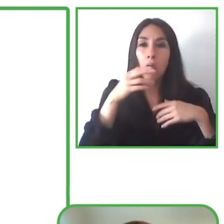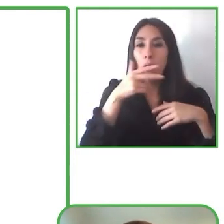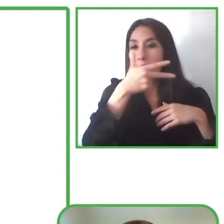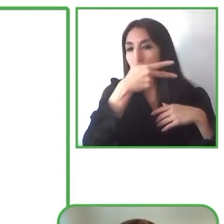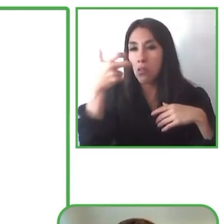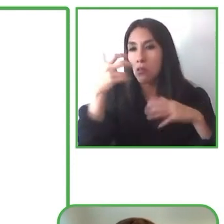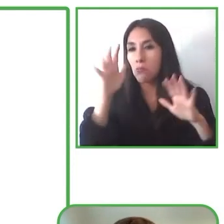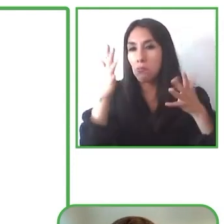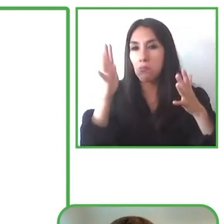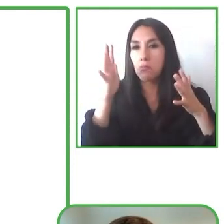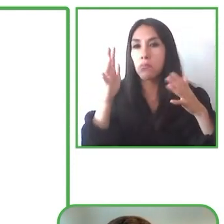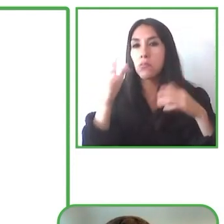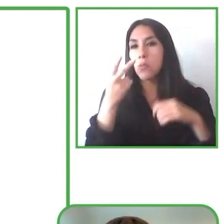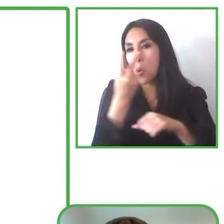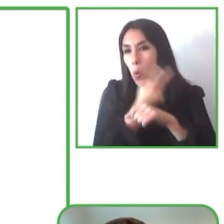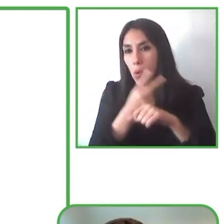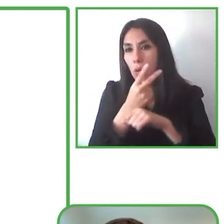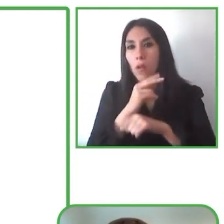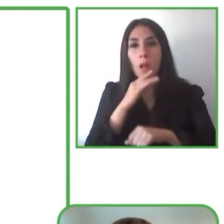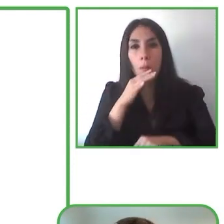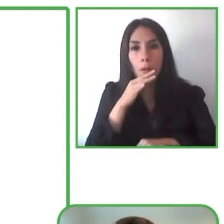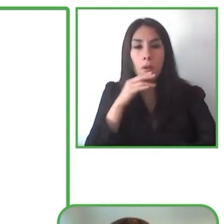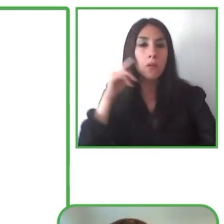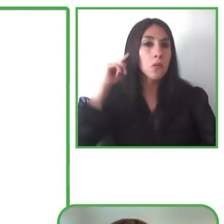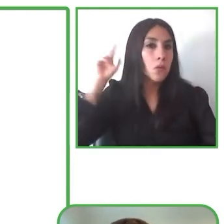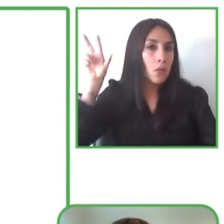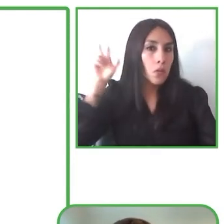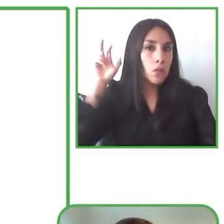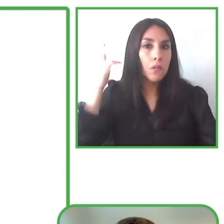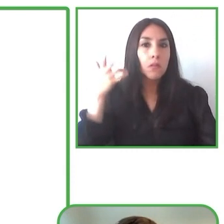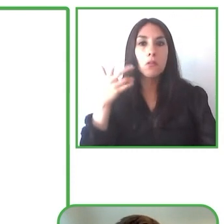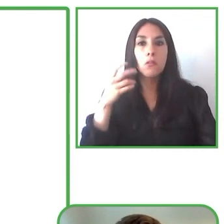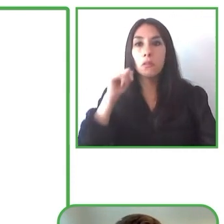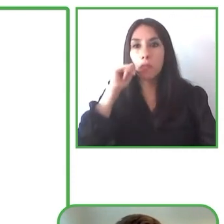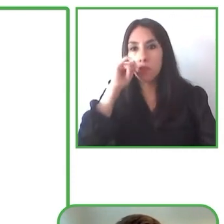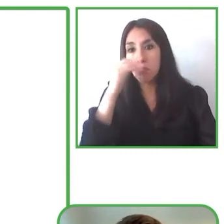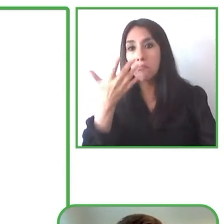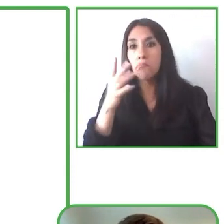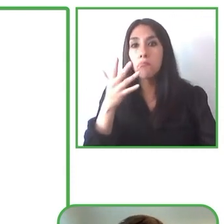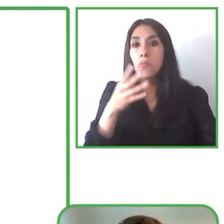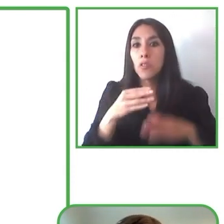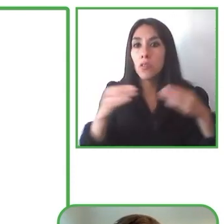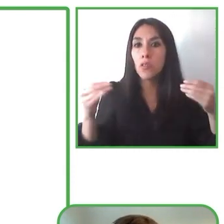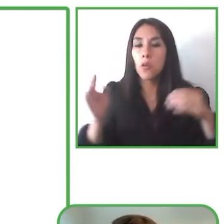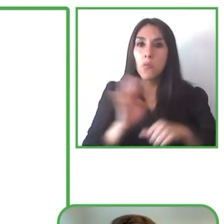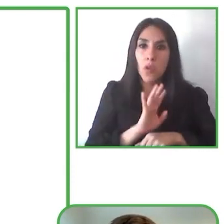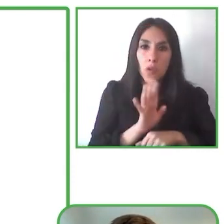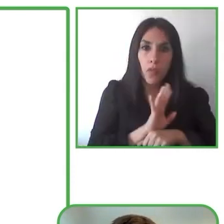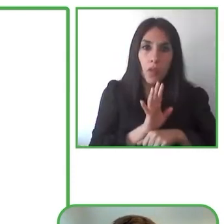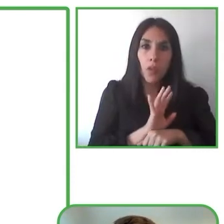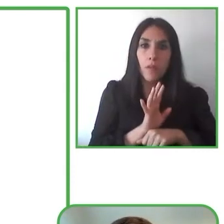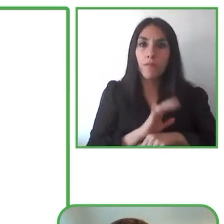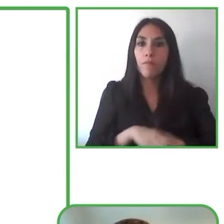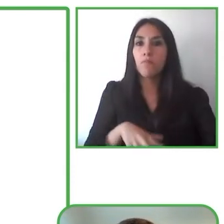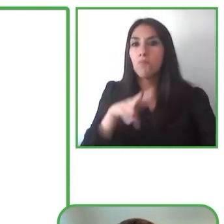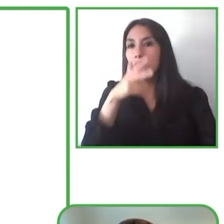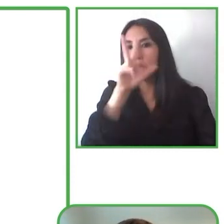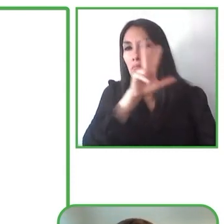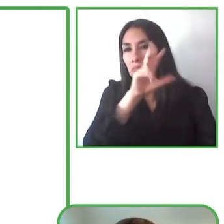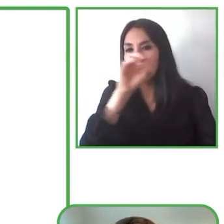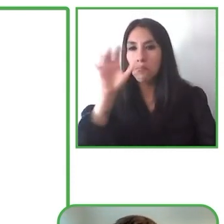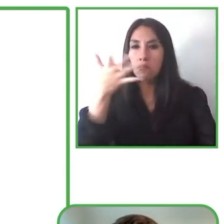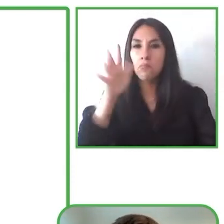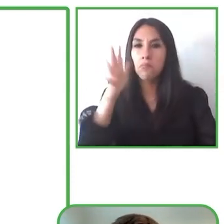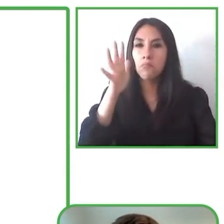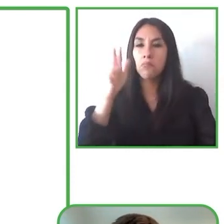es mucho contenido cuando lo consideras tenemos más que 125 mil personas con dislexia que